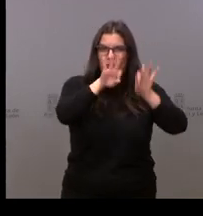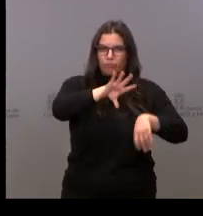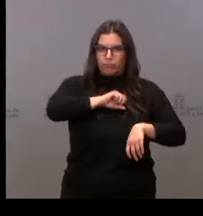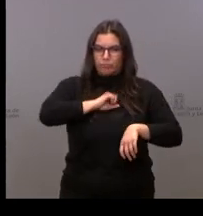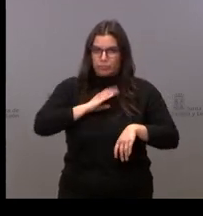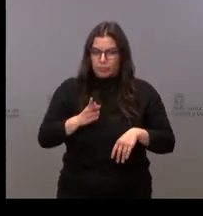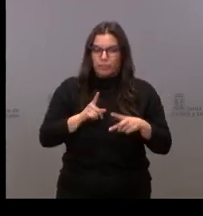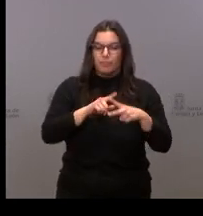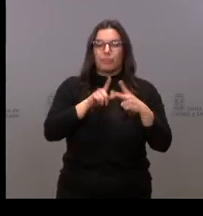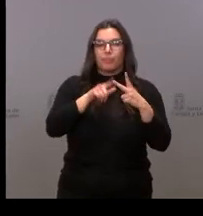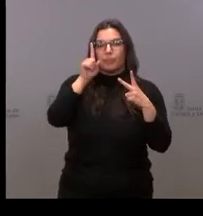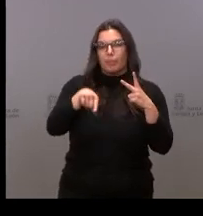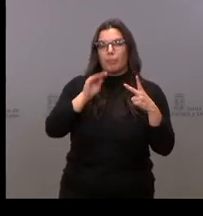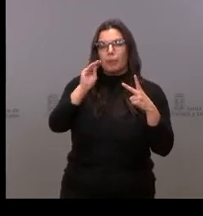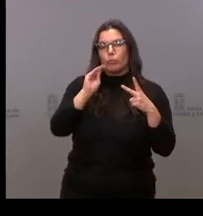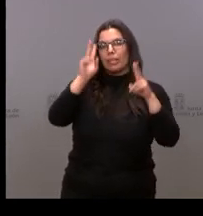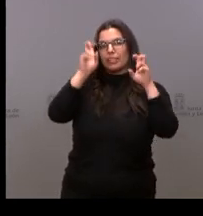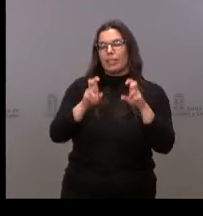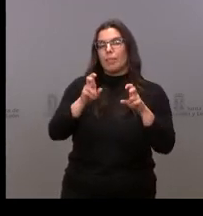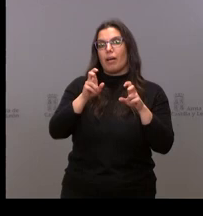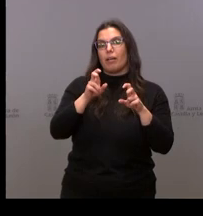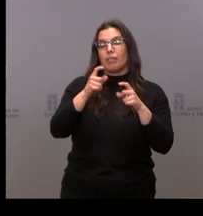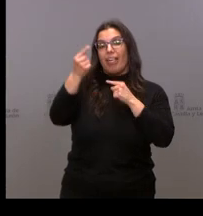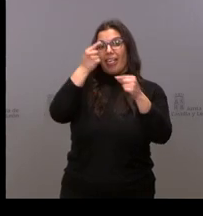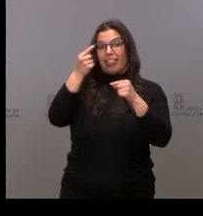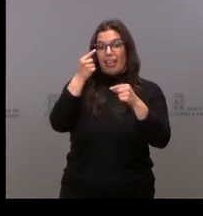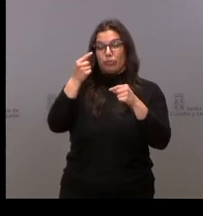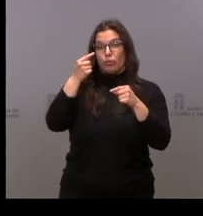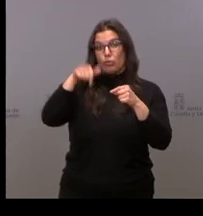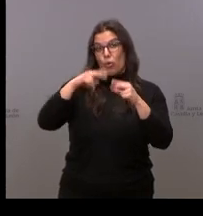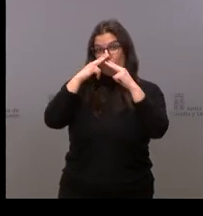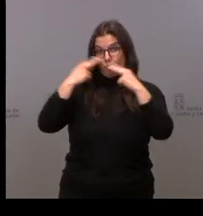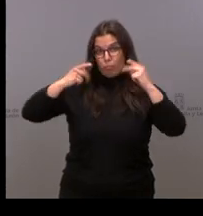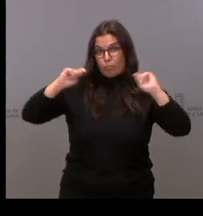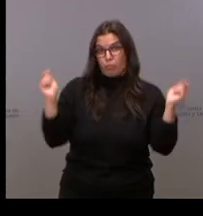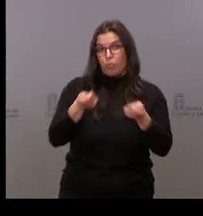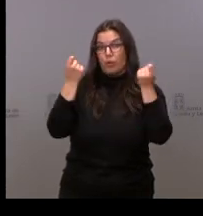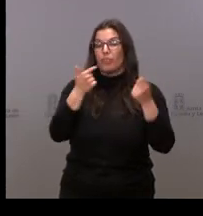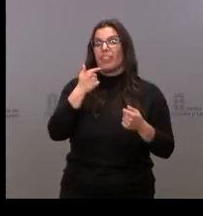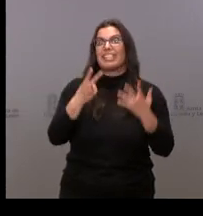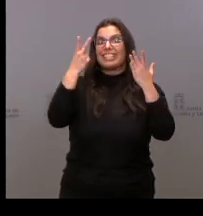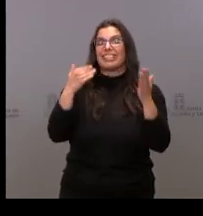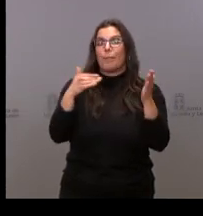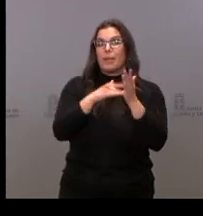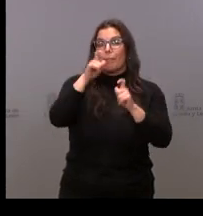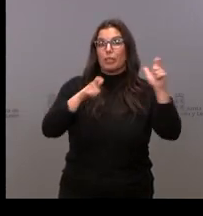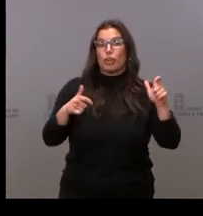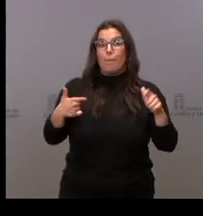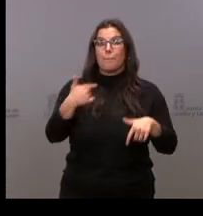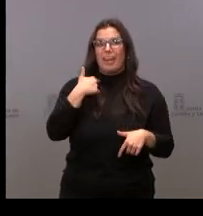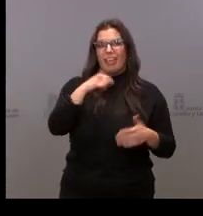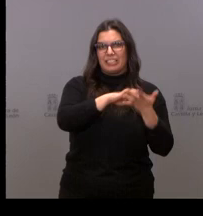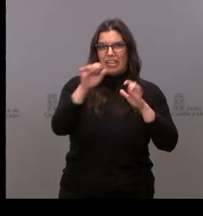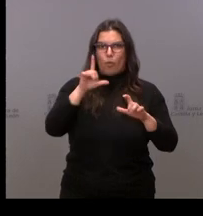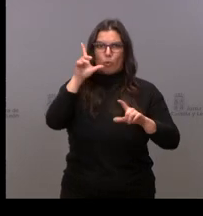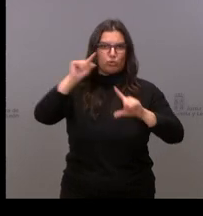sobre todo el asunto le quería preguntar también por los datos demográficos que han salido hoy, que arrojan una pérdida de más de 7.000 habitantes para Castilla y León, aunque sí que